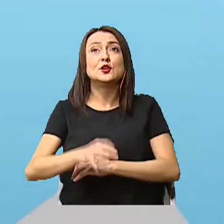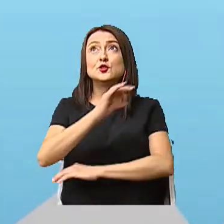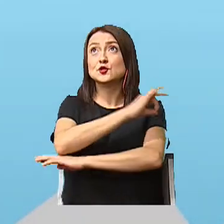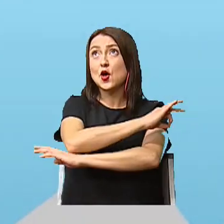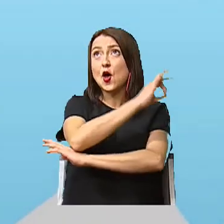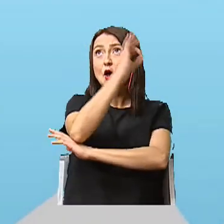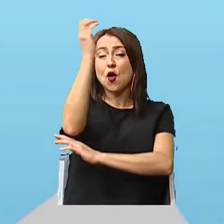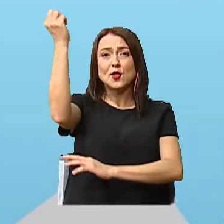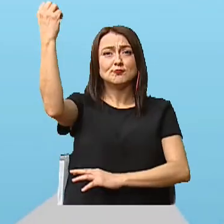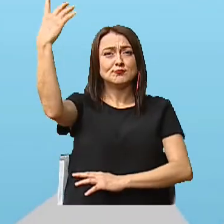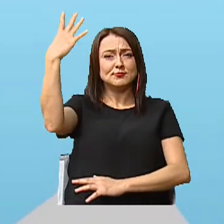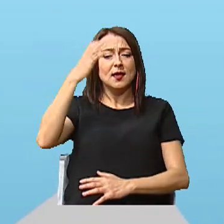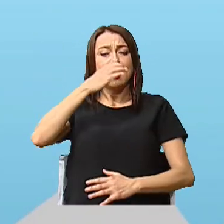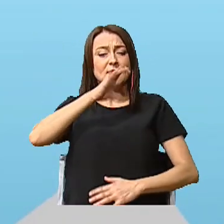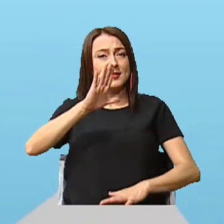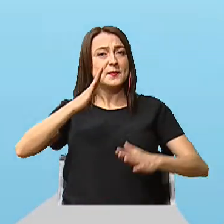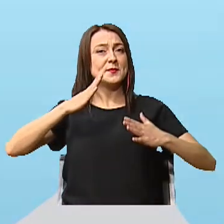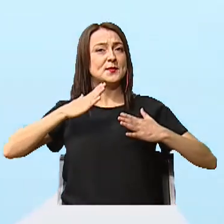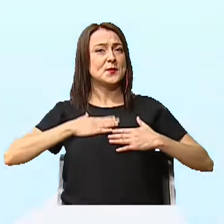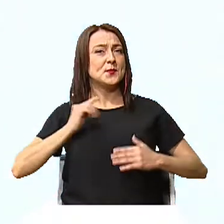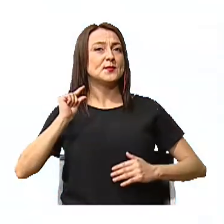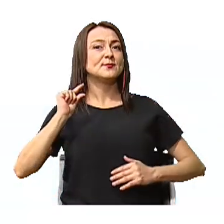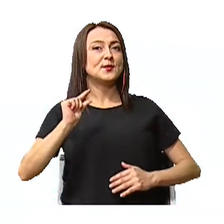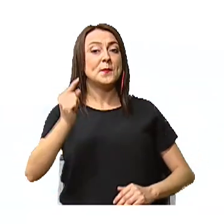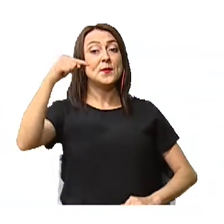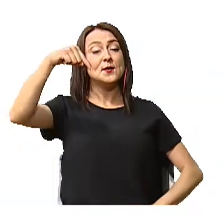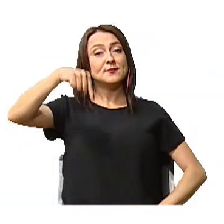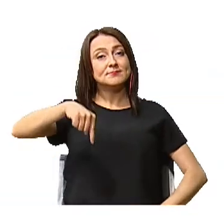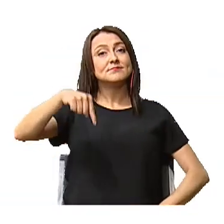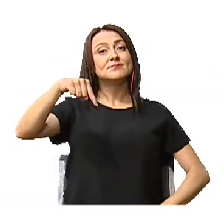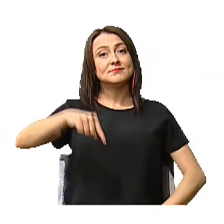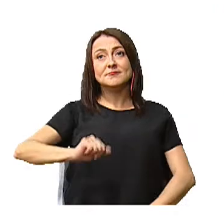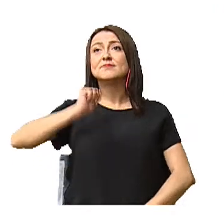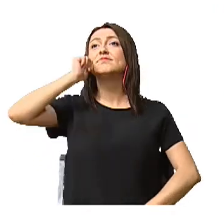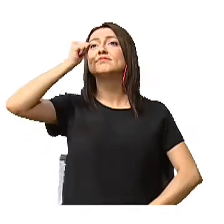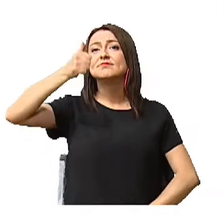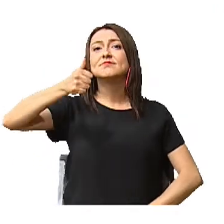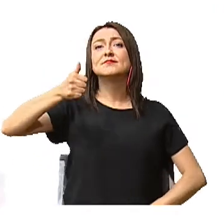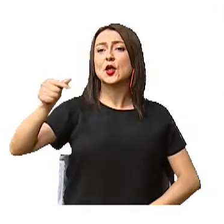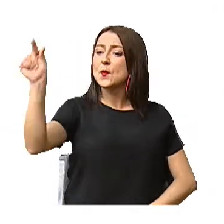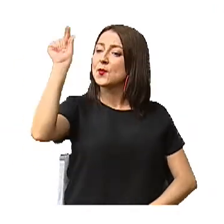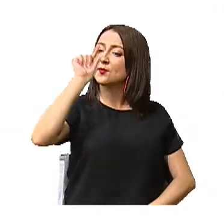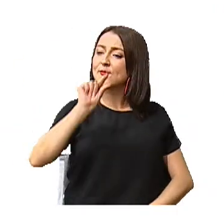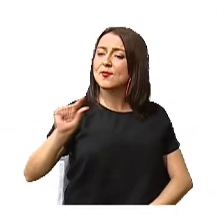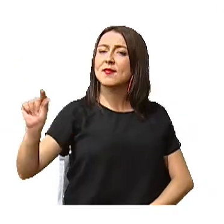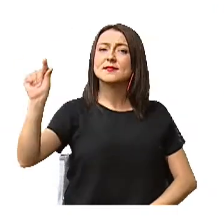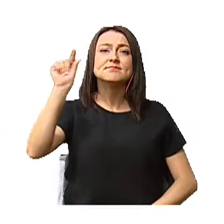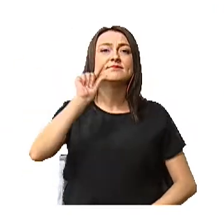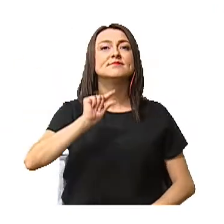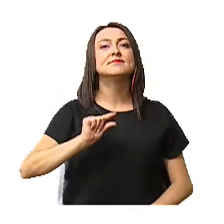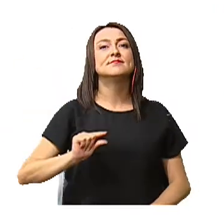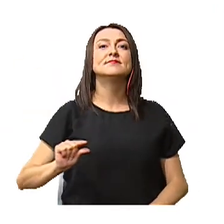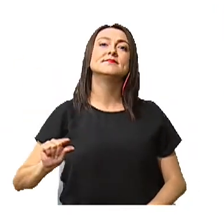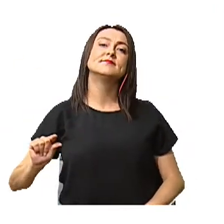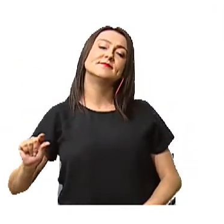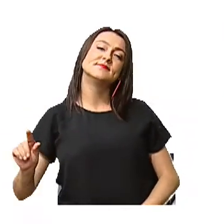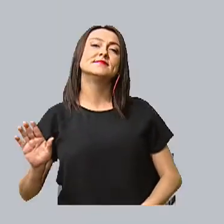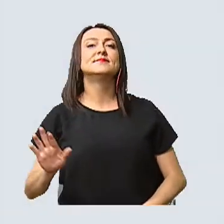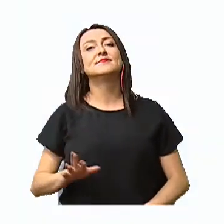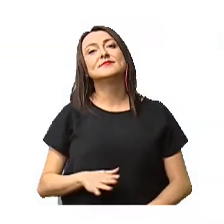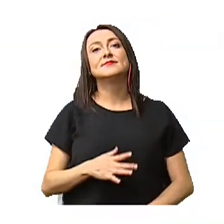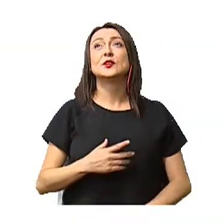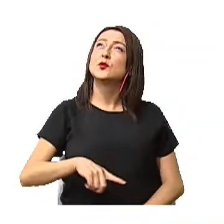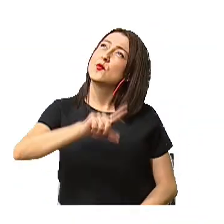Sol, solecito, caliéntame un poquito por hoy Por mañana, por toda la semana